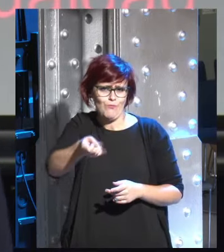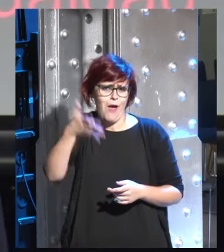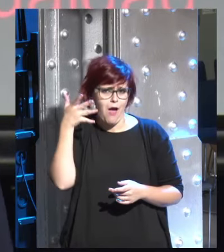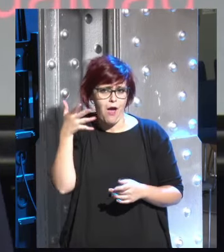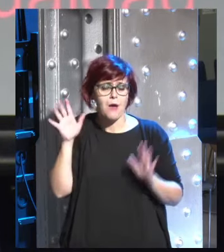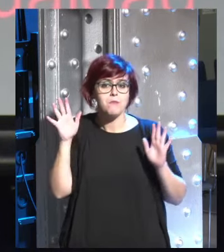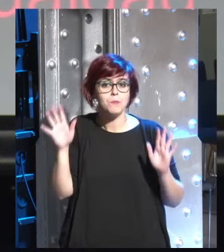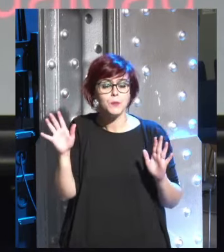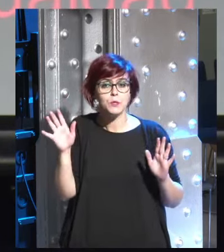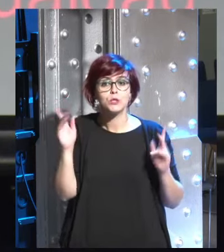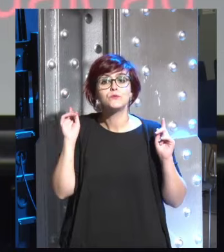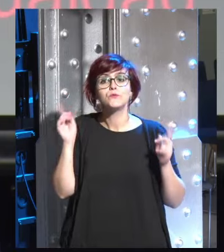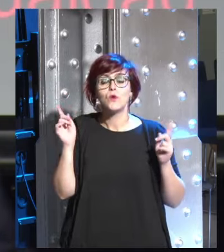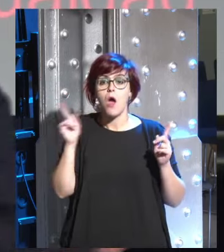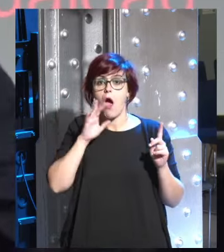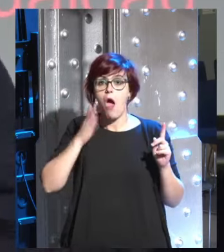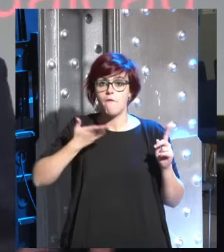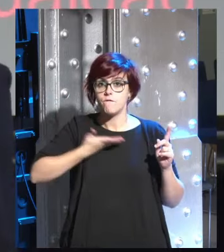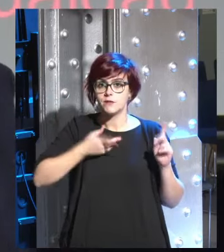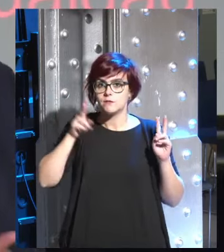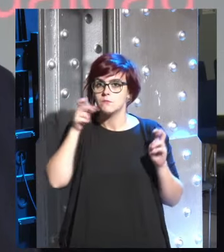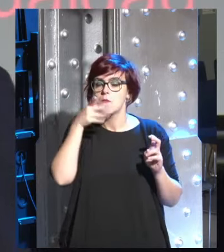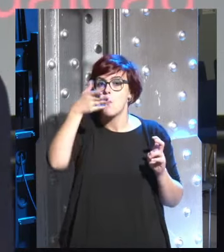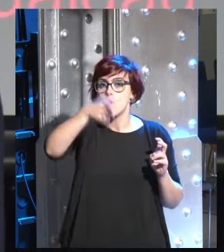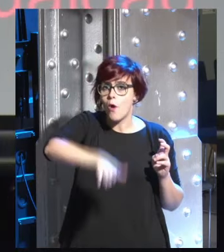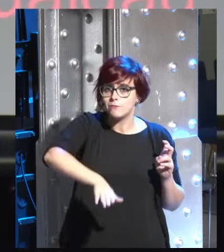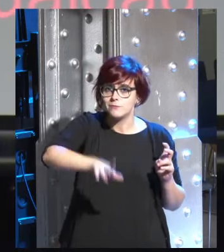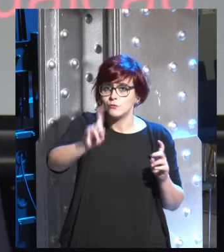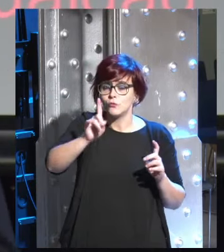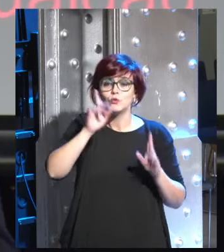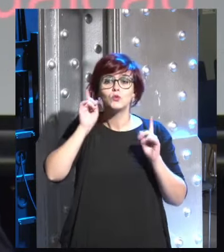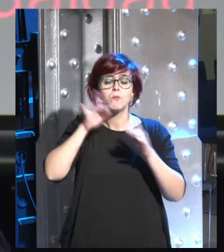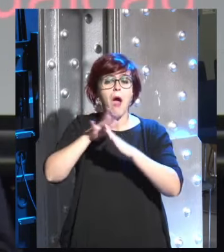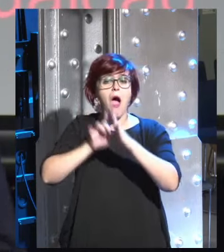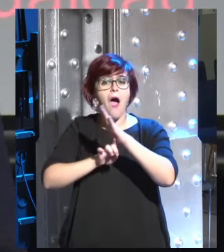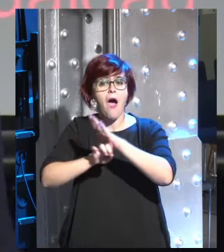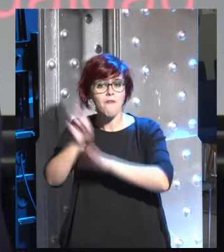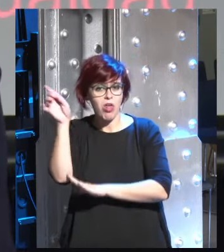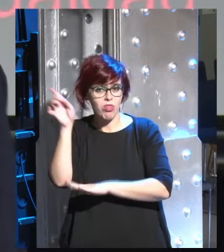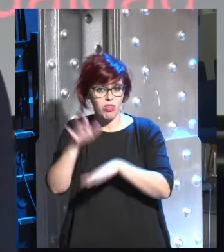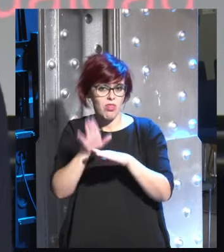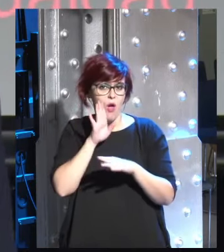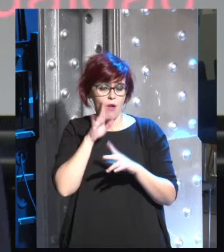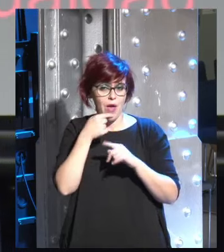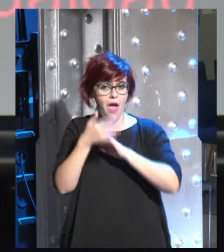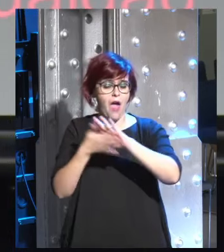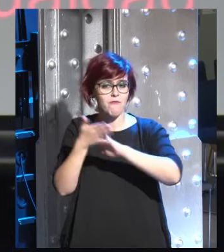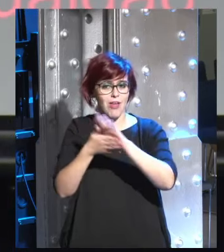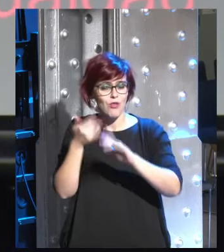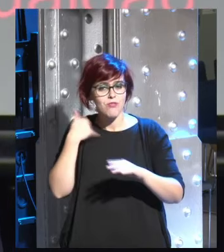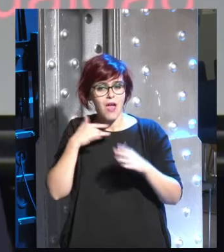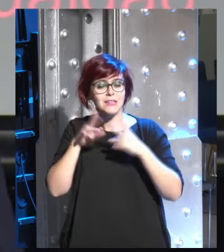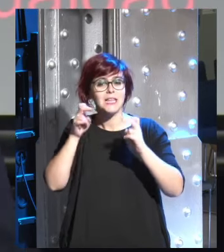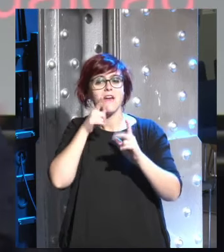esto no solo afecta la cuestión de la muerte sino en general todos estos avances de los que he hablado antes los